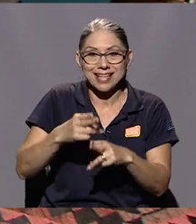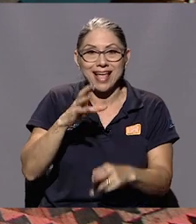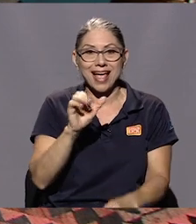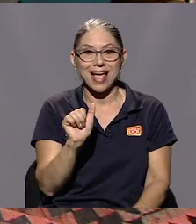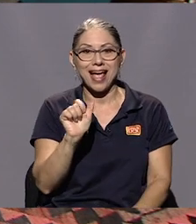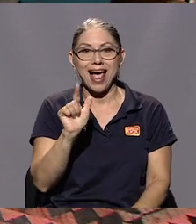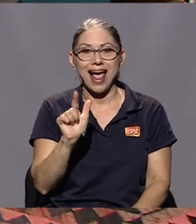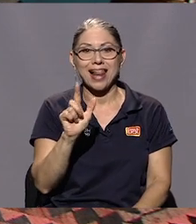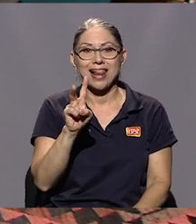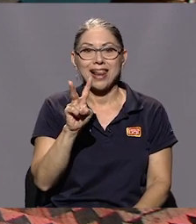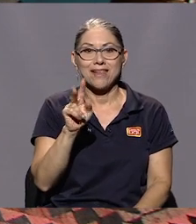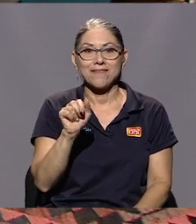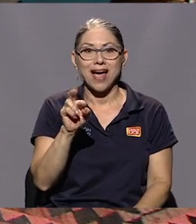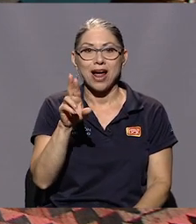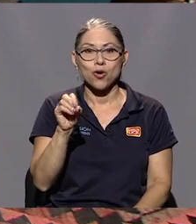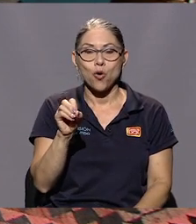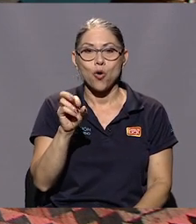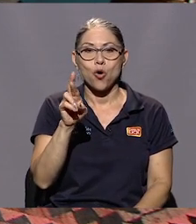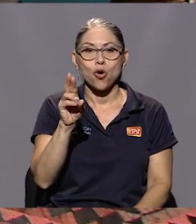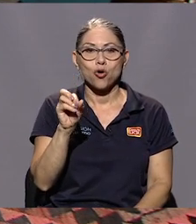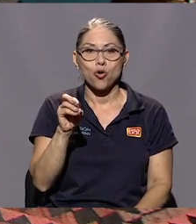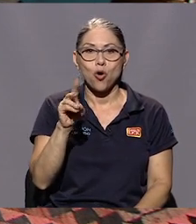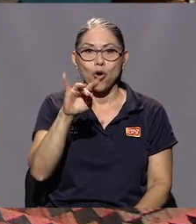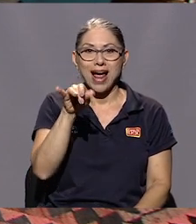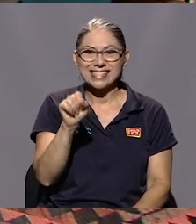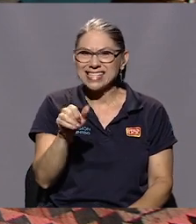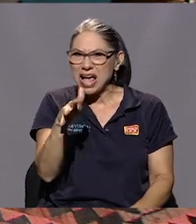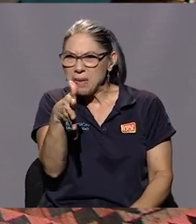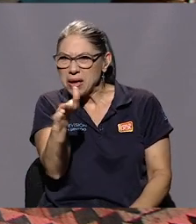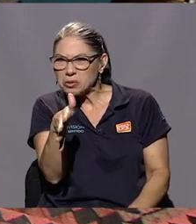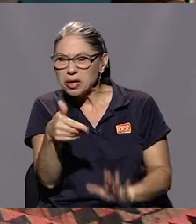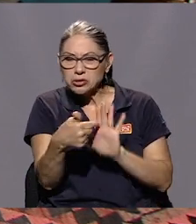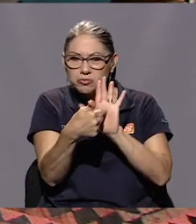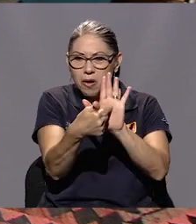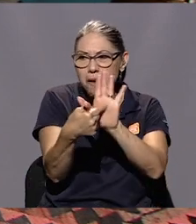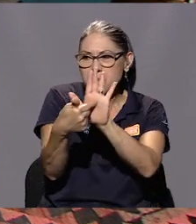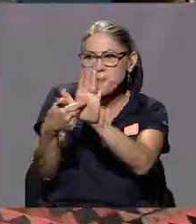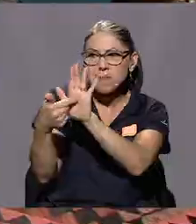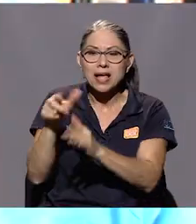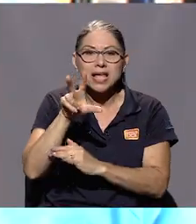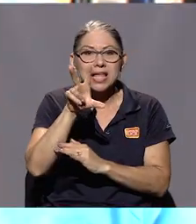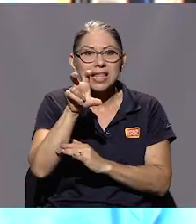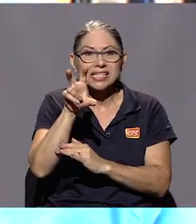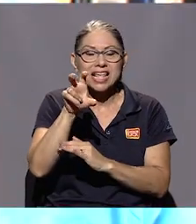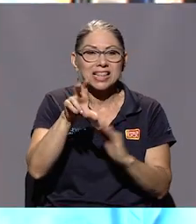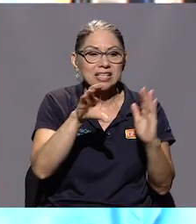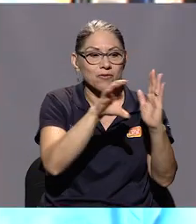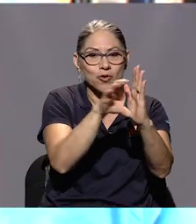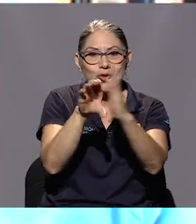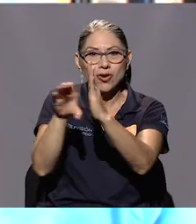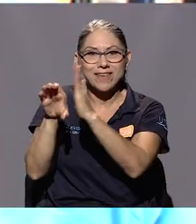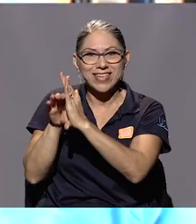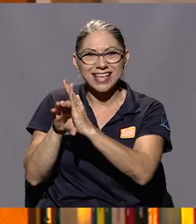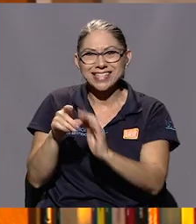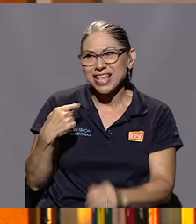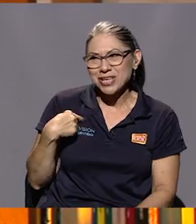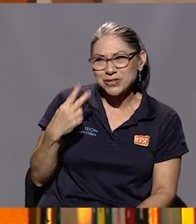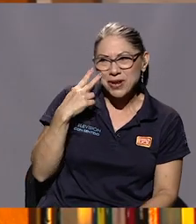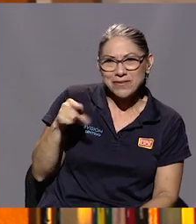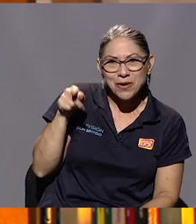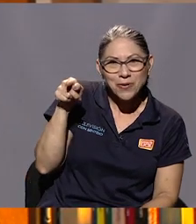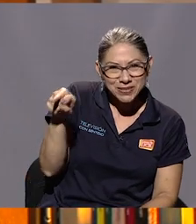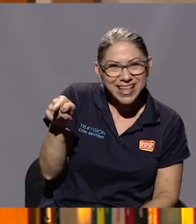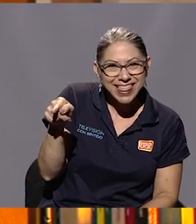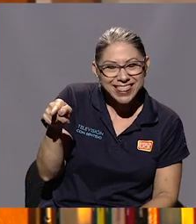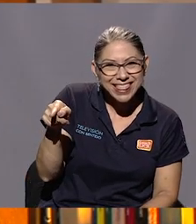Álvaro, don Álvaro Rojas. Álvaro Rojas. Hace un recorrido de más o menos 300 fotografías, y por ahí me la encuentro a usted ajustando